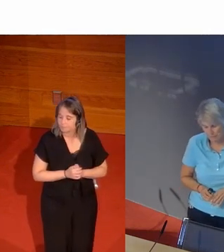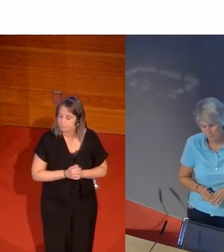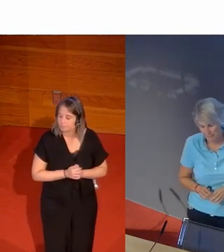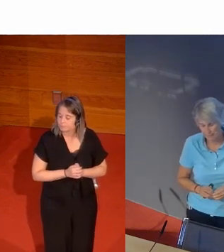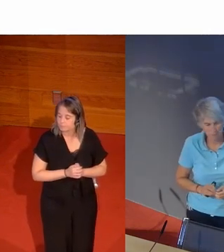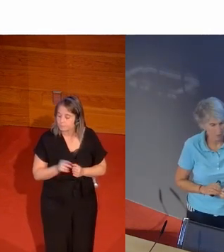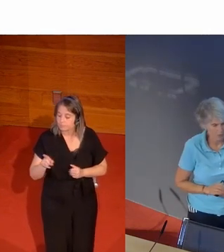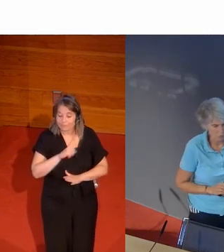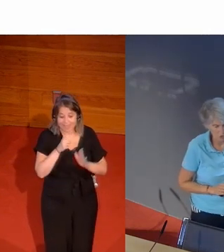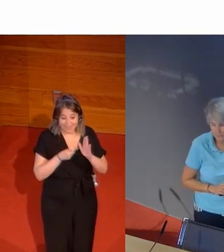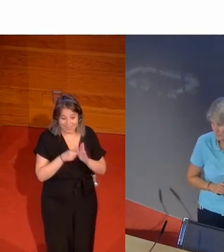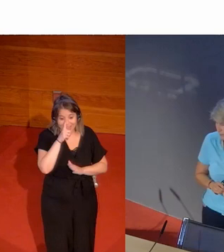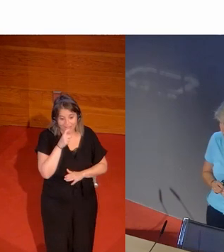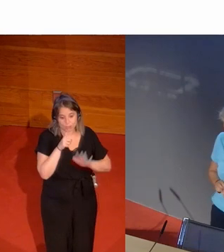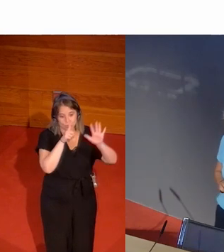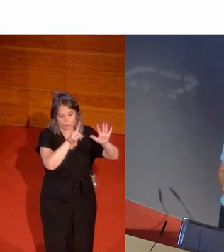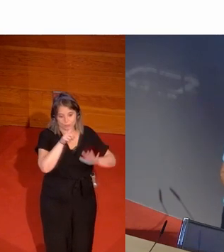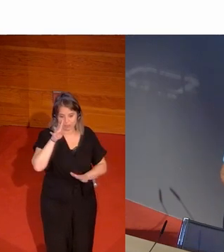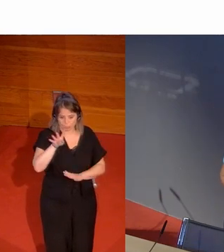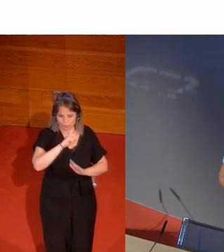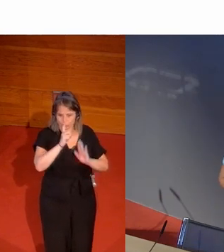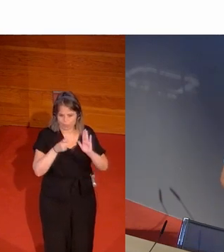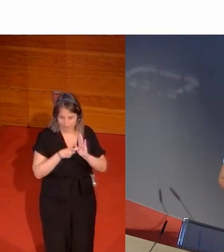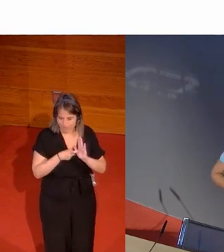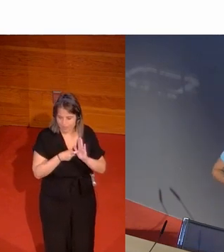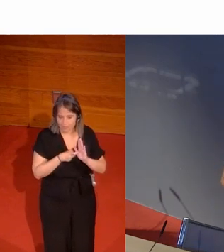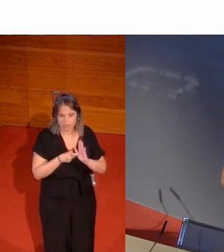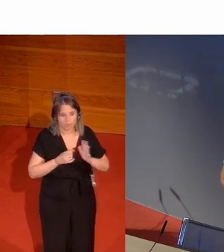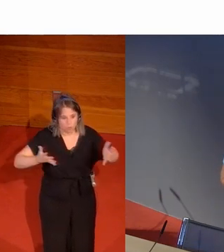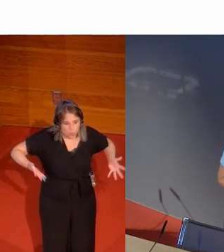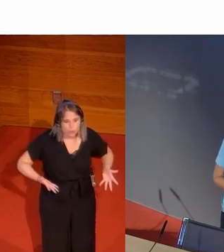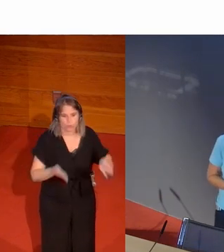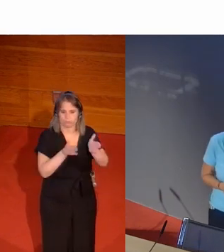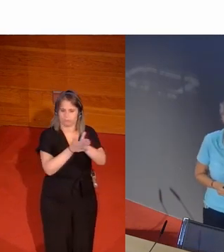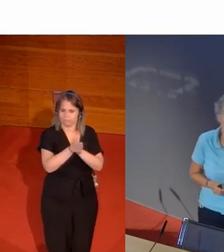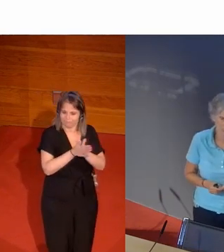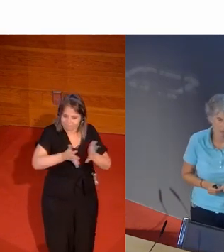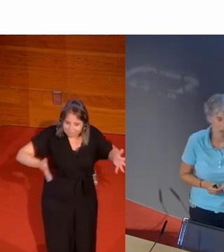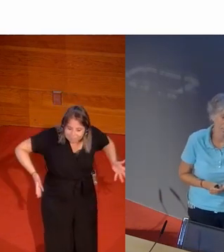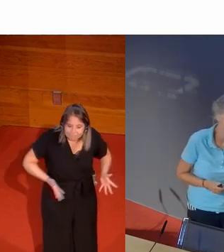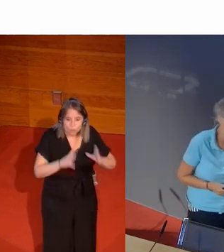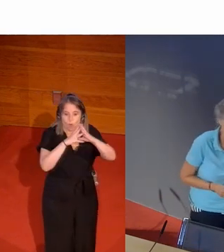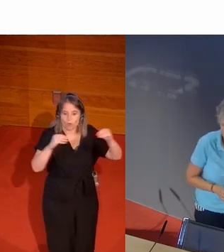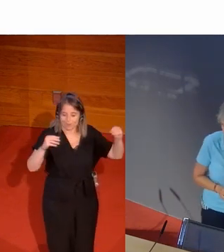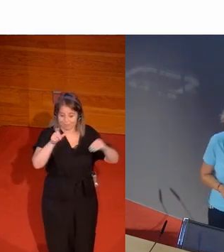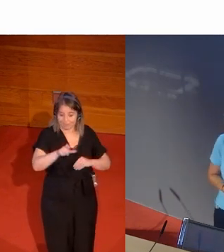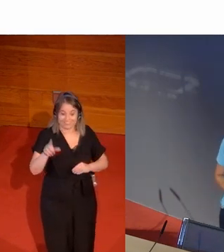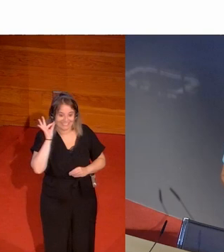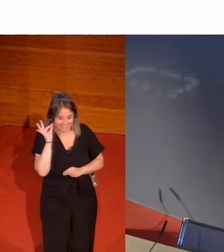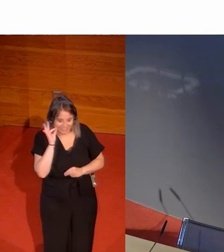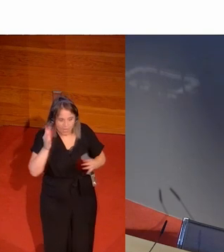esa ley de 1964 alienta y estimula a los universitarios a las